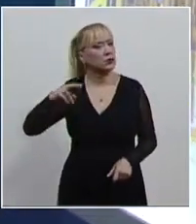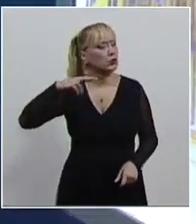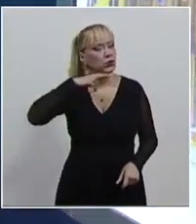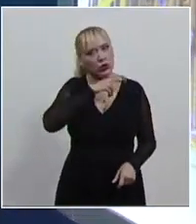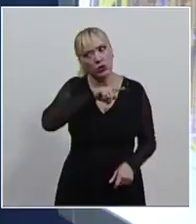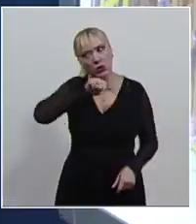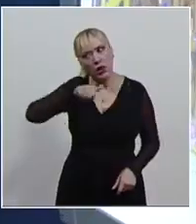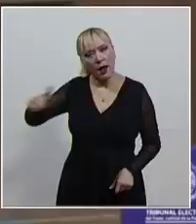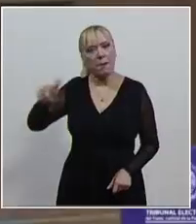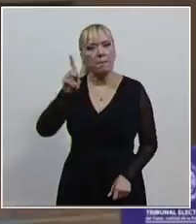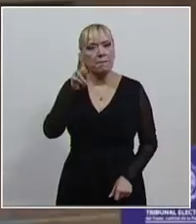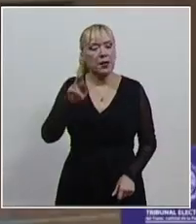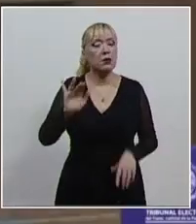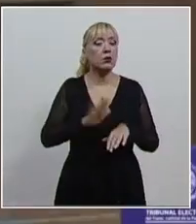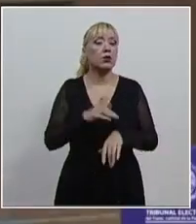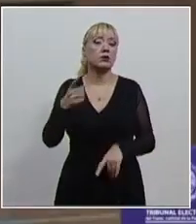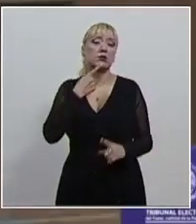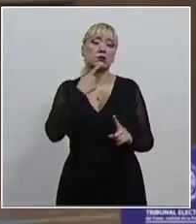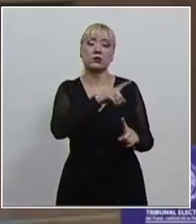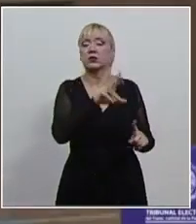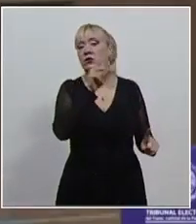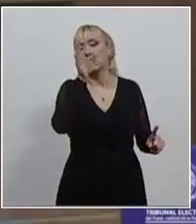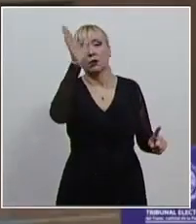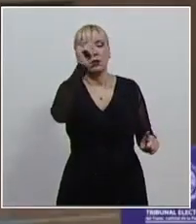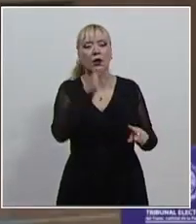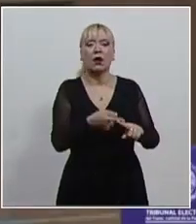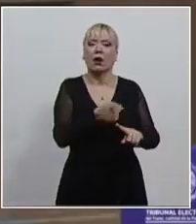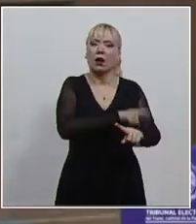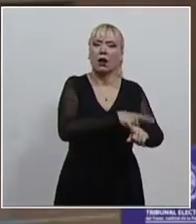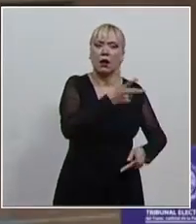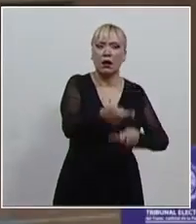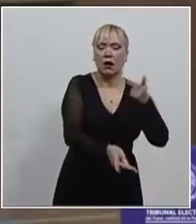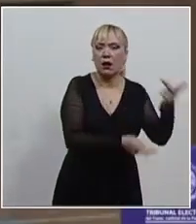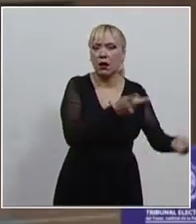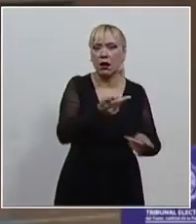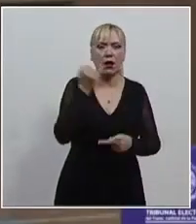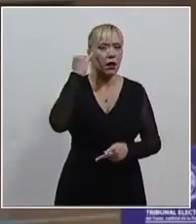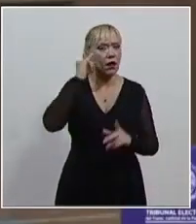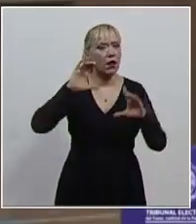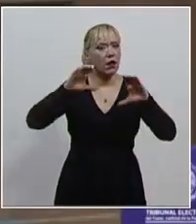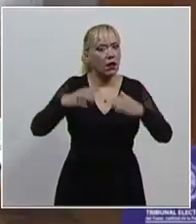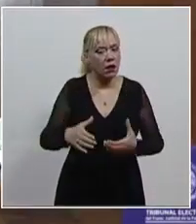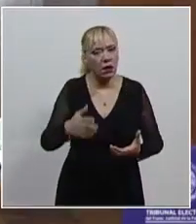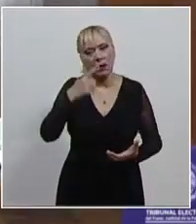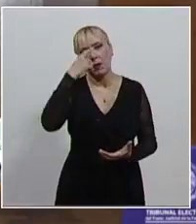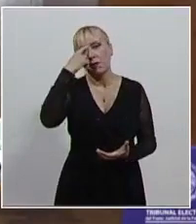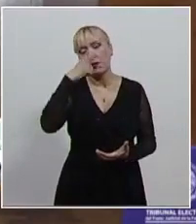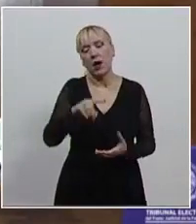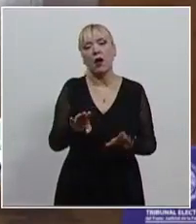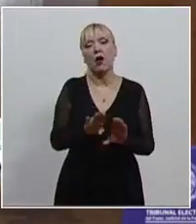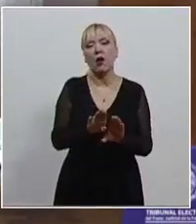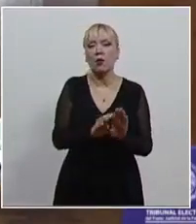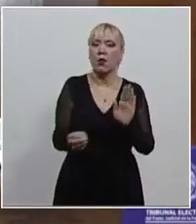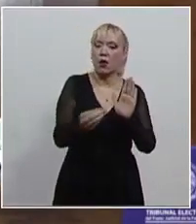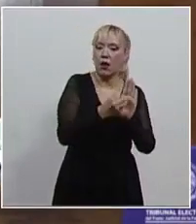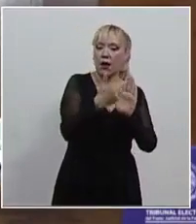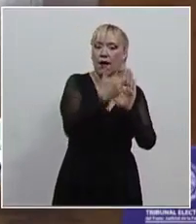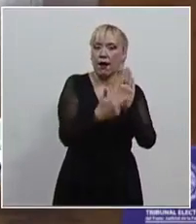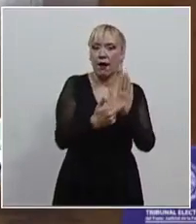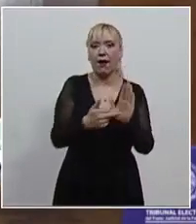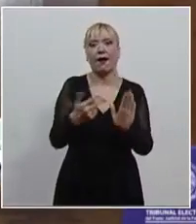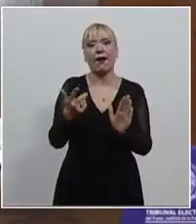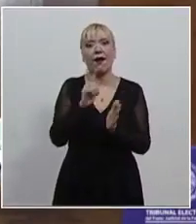respecto a su inconformidad con la consulta previa a pueblos y comunidades indígenas en materia de acciones afirmativas para la